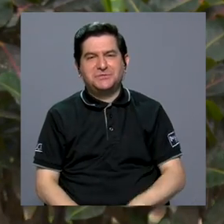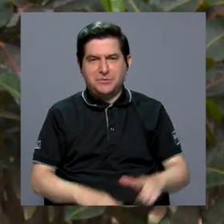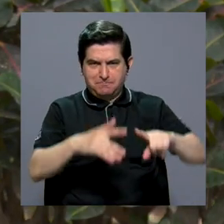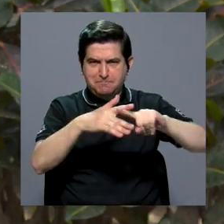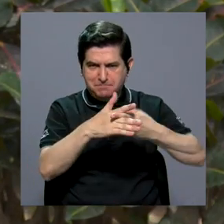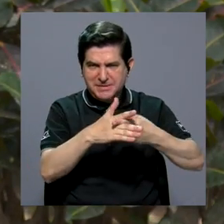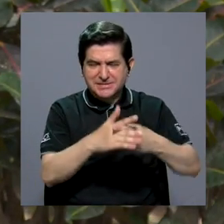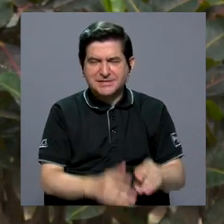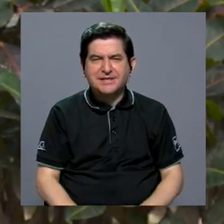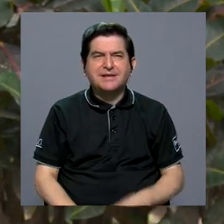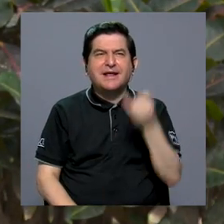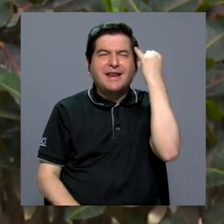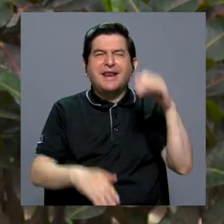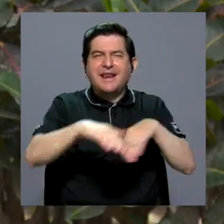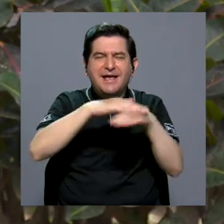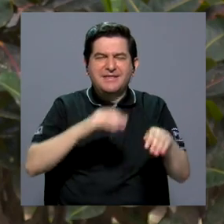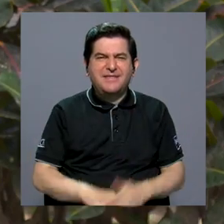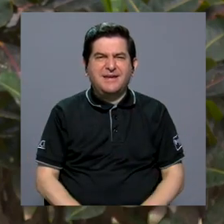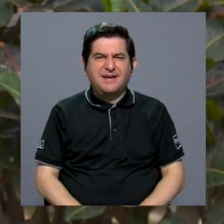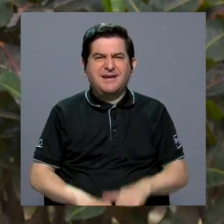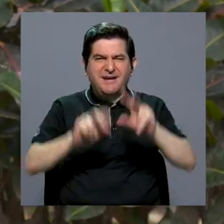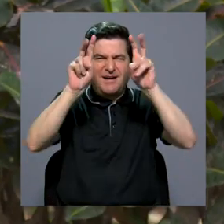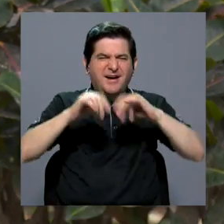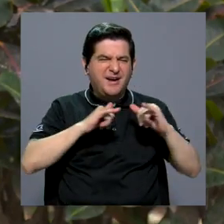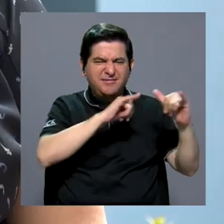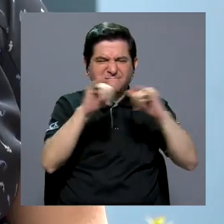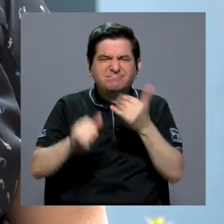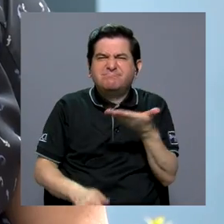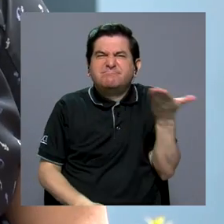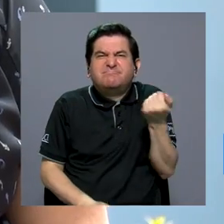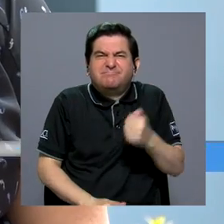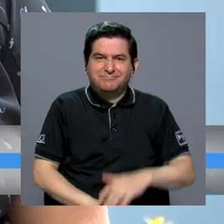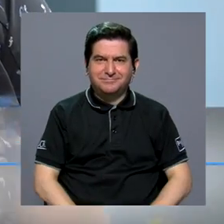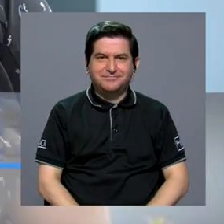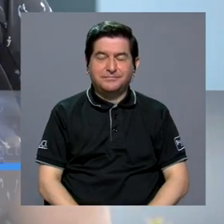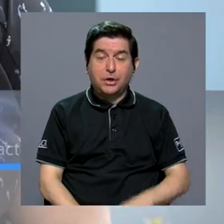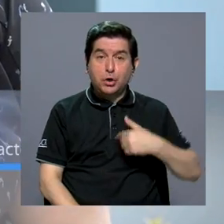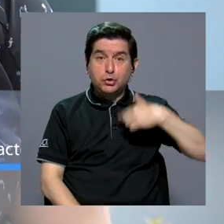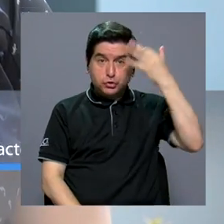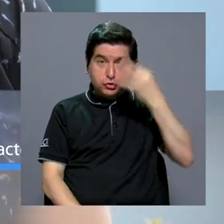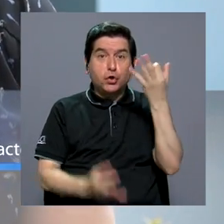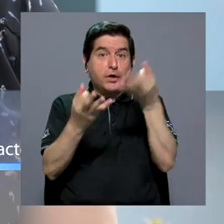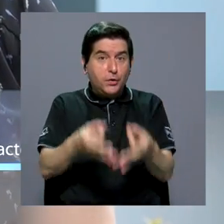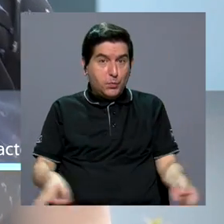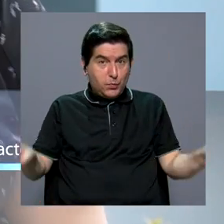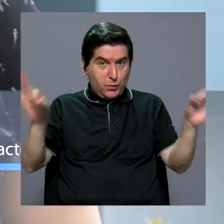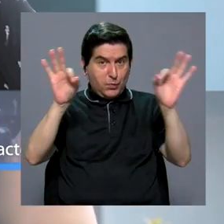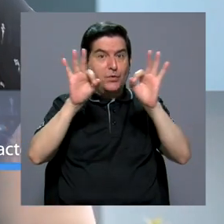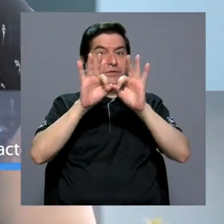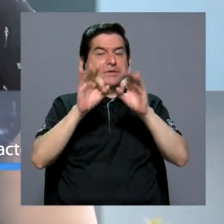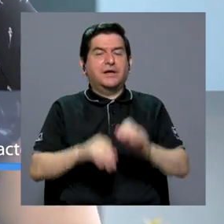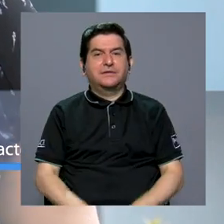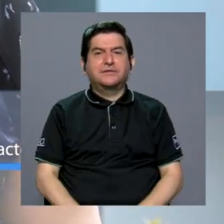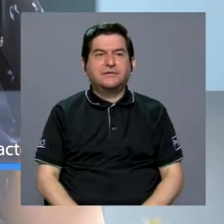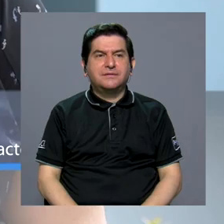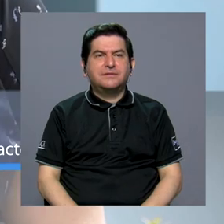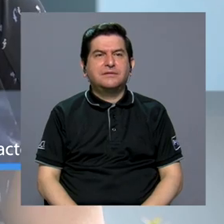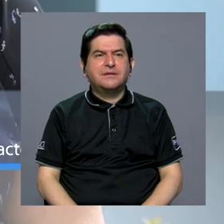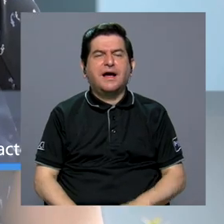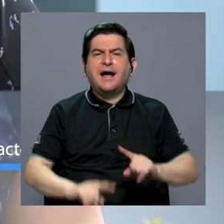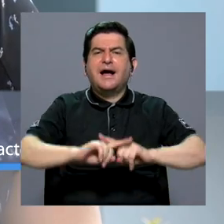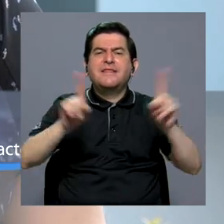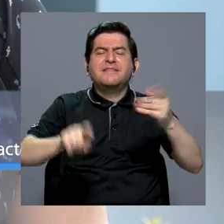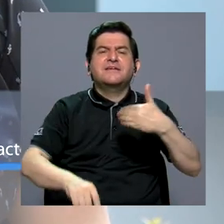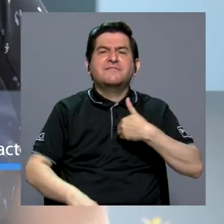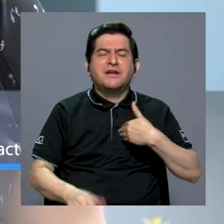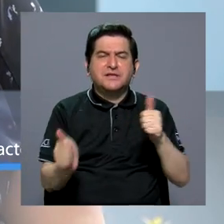empecemos por lo básico. Cuénteme, ¿qué son las pruebas estandarizadas? Bueno, yo creo que es importante comenzar diciendo cuáles son las